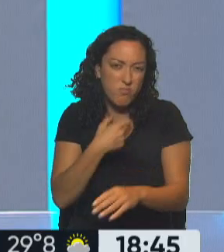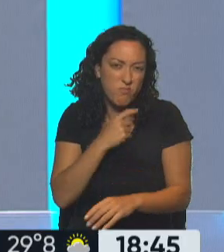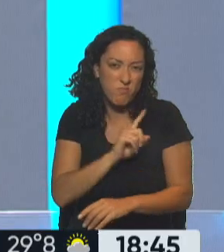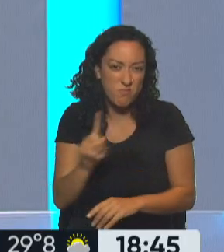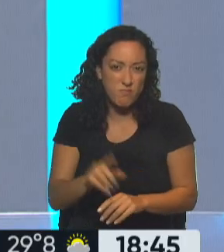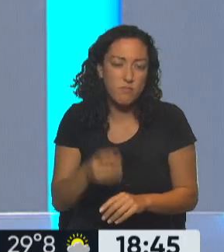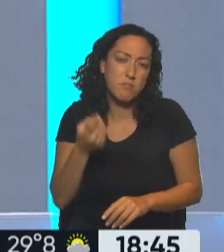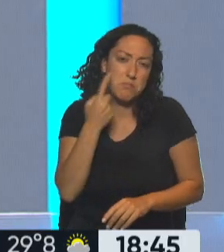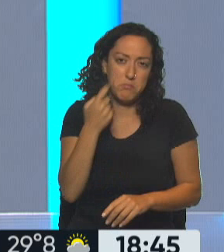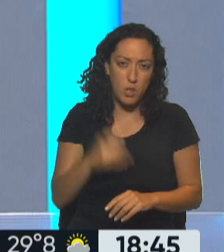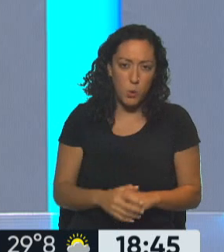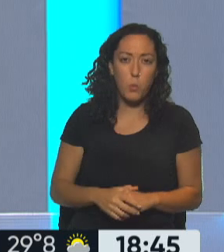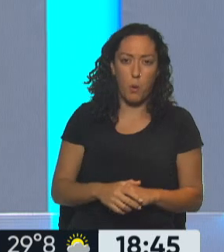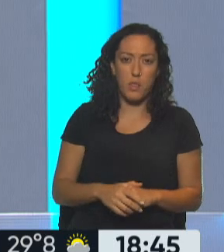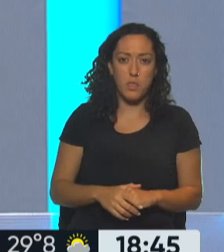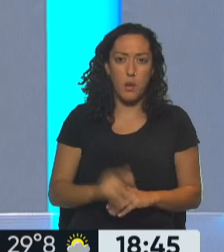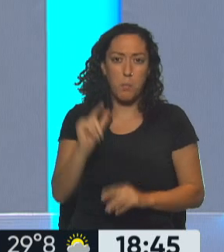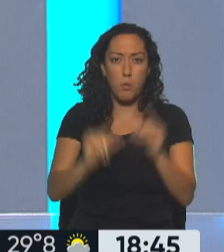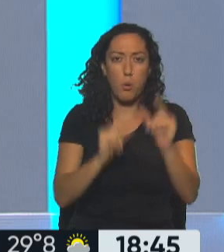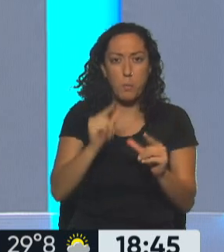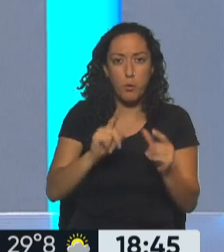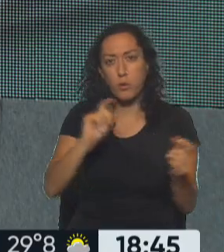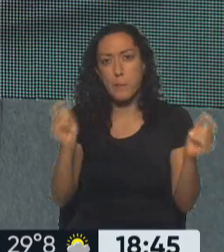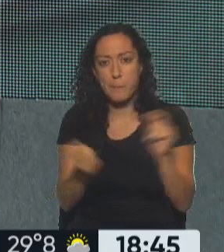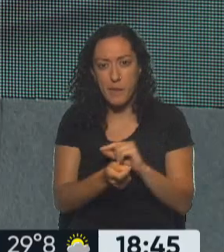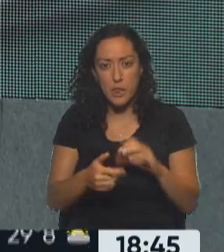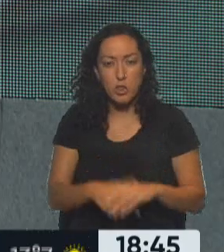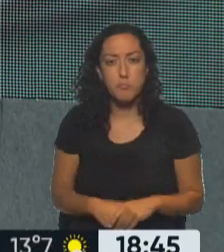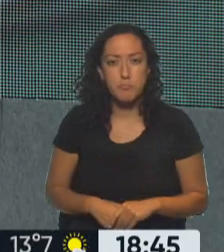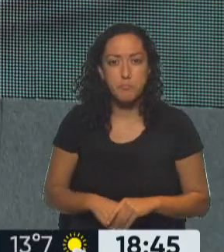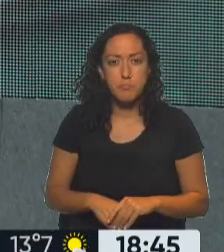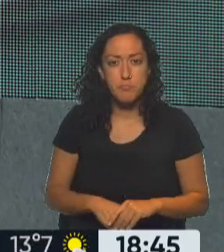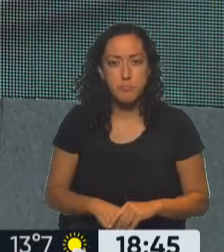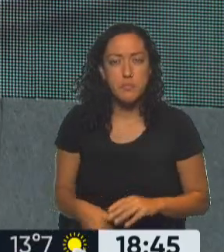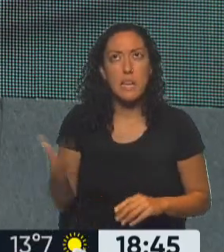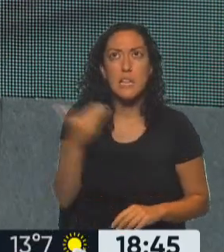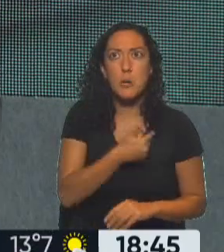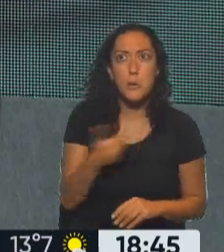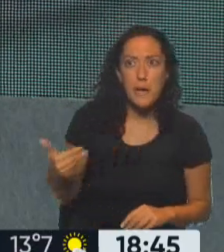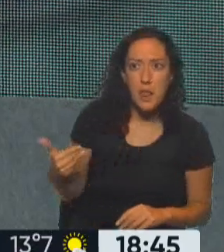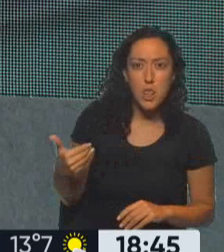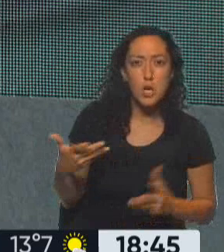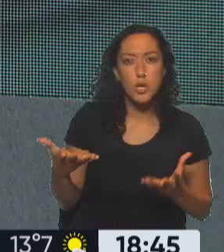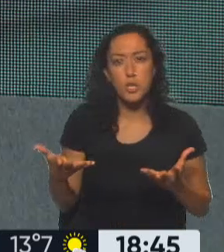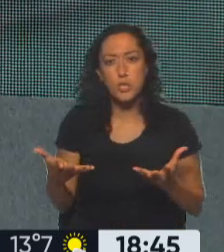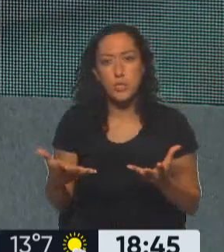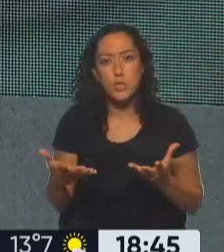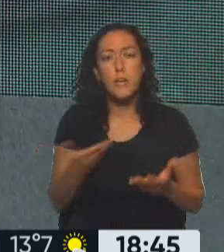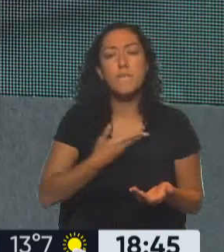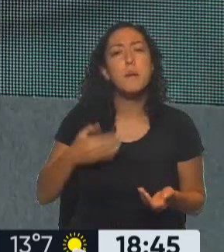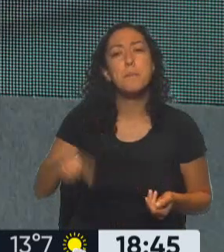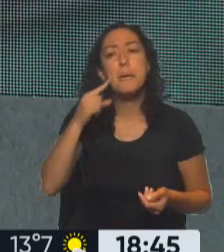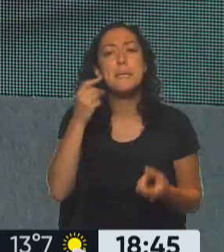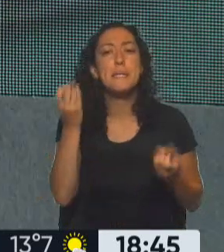sí, ya lo vemos, se va cortando por otro lado, ¿no? tiene que ver con aquel que fue gobernador también. ¿Qué va a pasar con el Fondo? Está